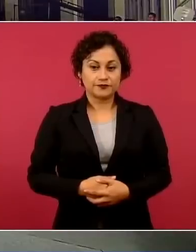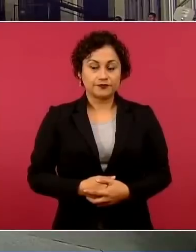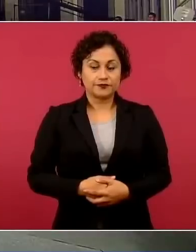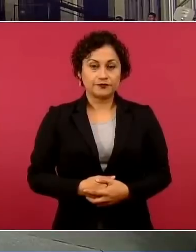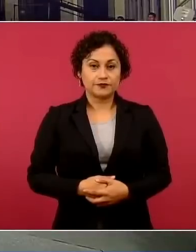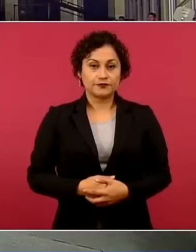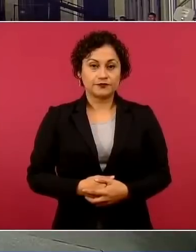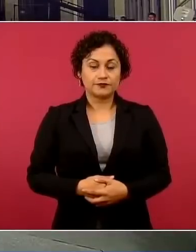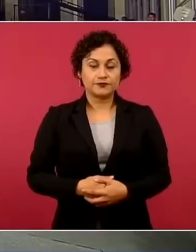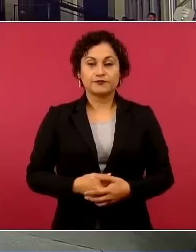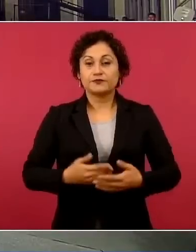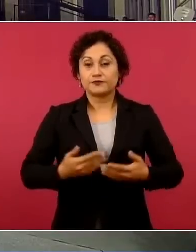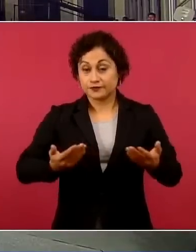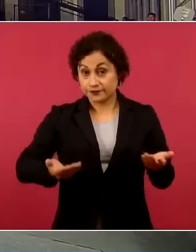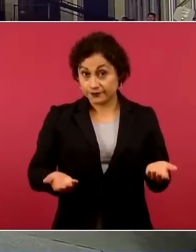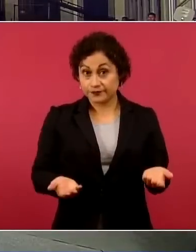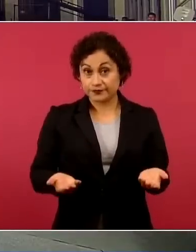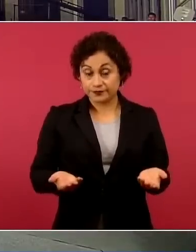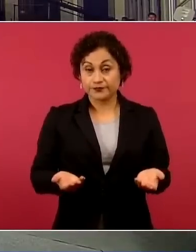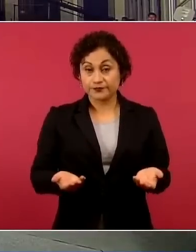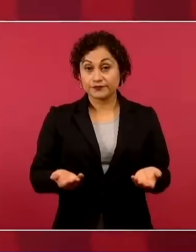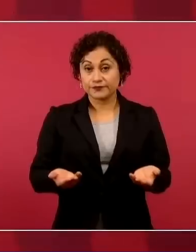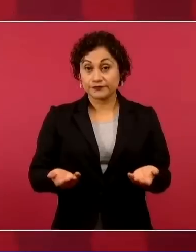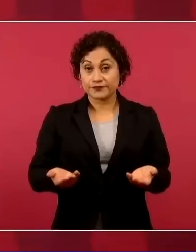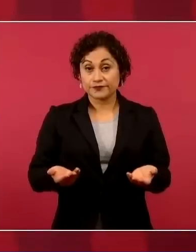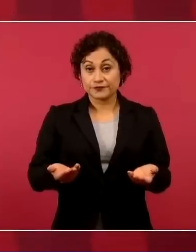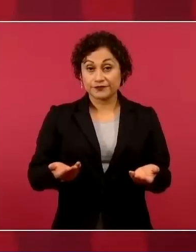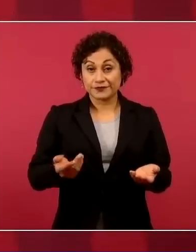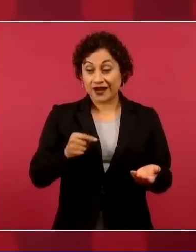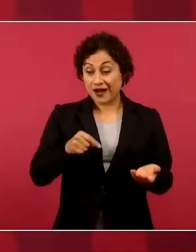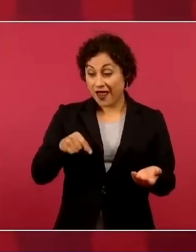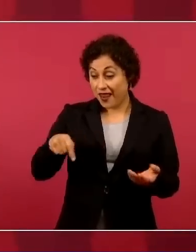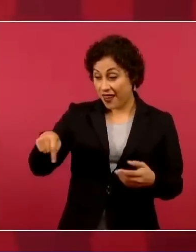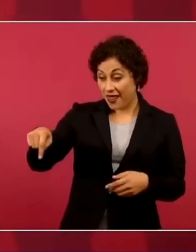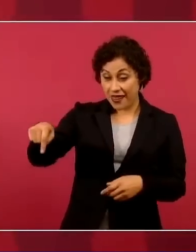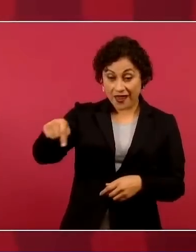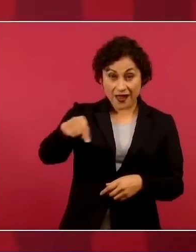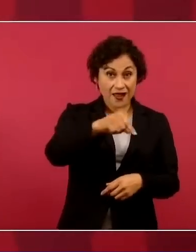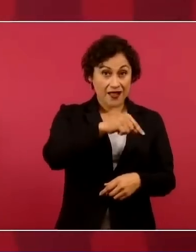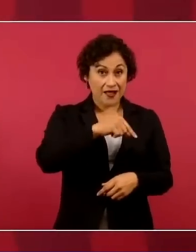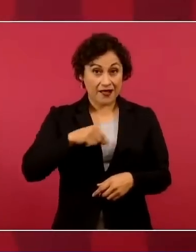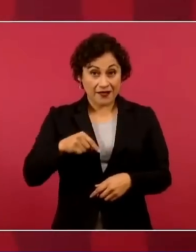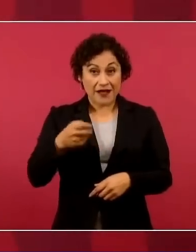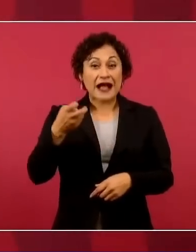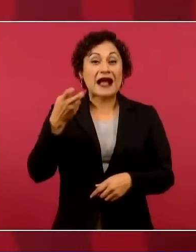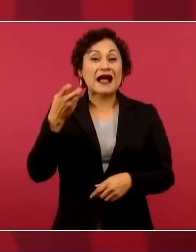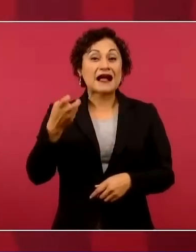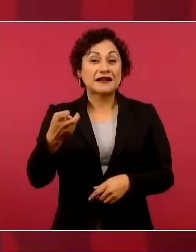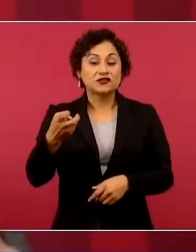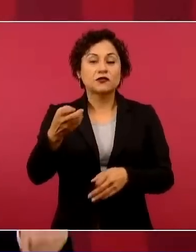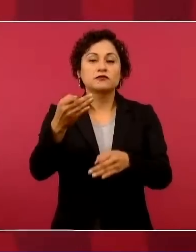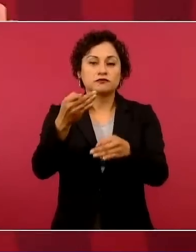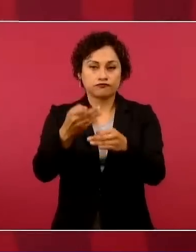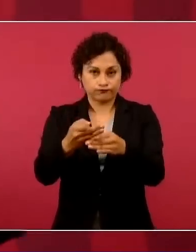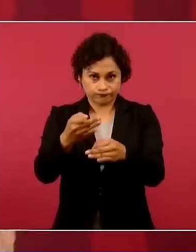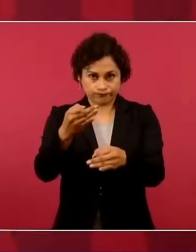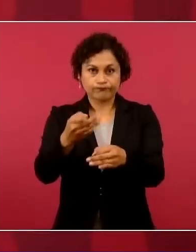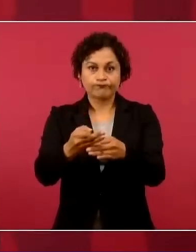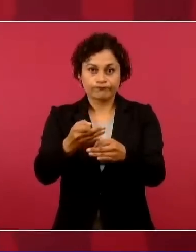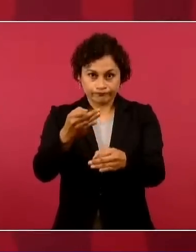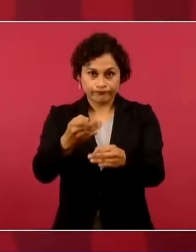Entonces, todo esto es lo que está por medio ahora